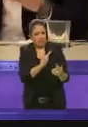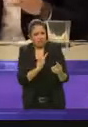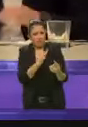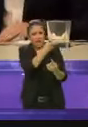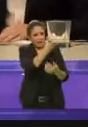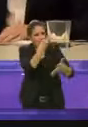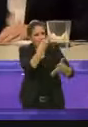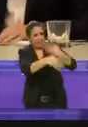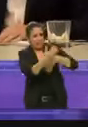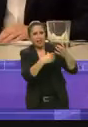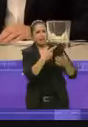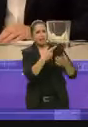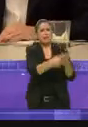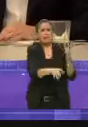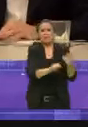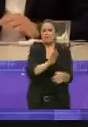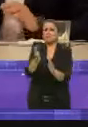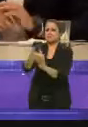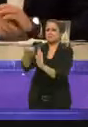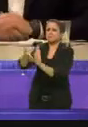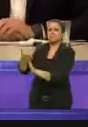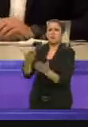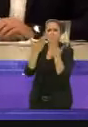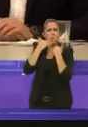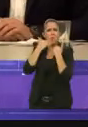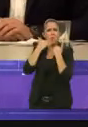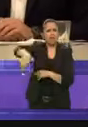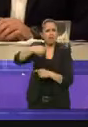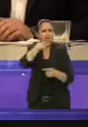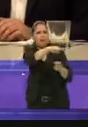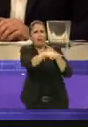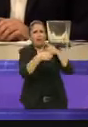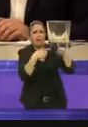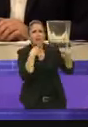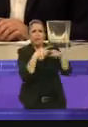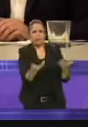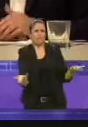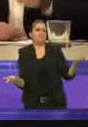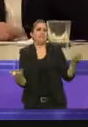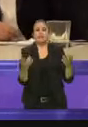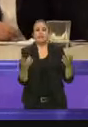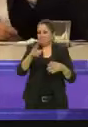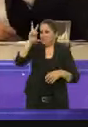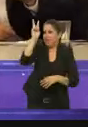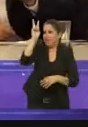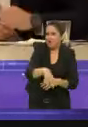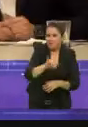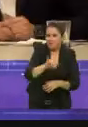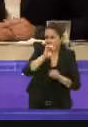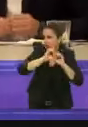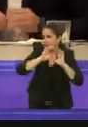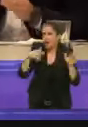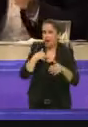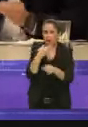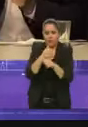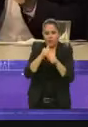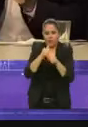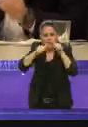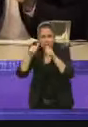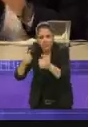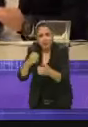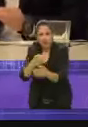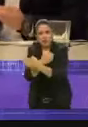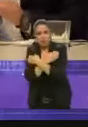con esa vemencia. Pero por supuesto que vamos a arreglar el tema de las escuelas, por supuesto que vamos a atender que el gran